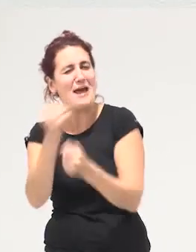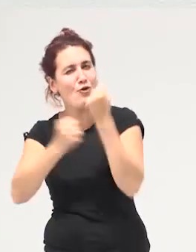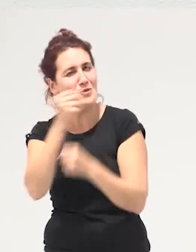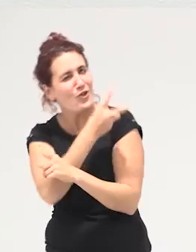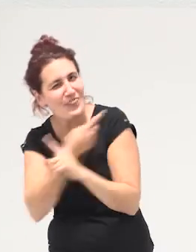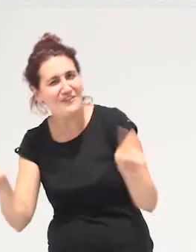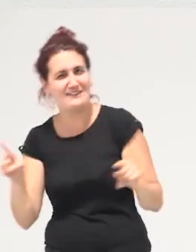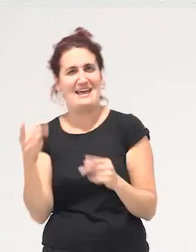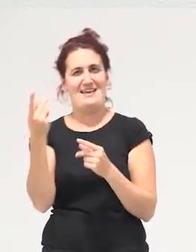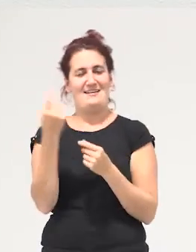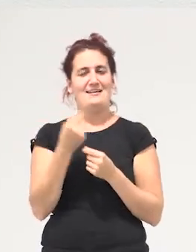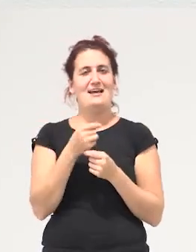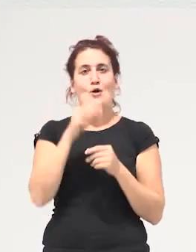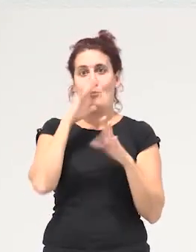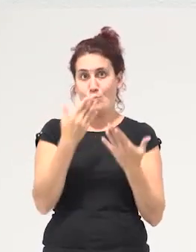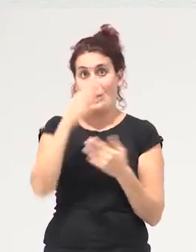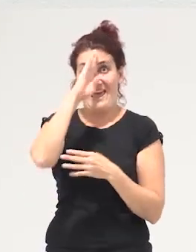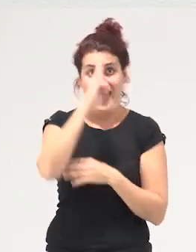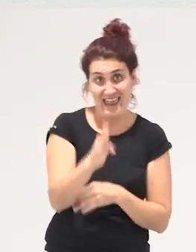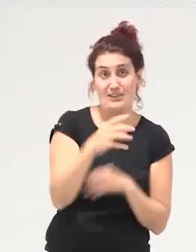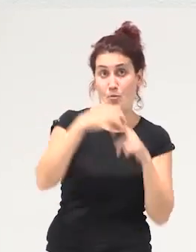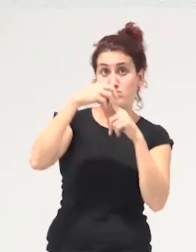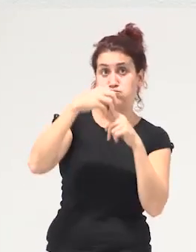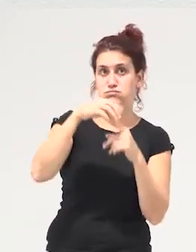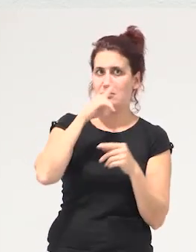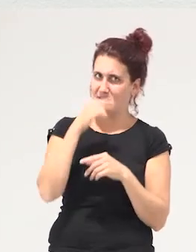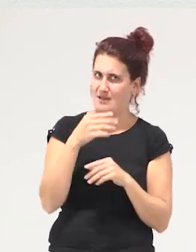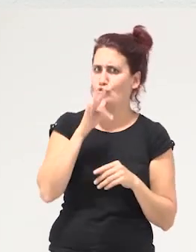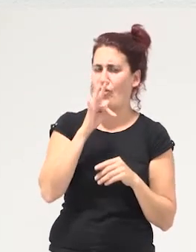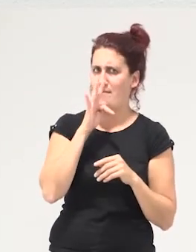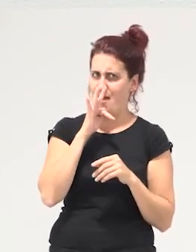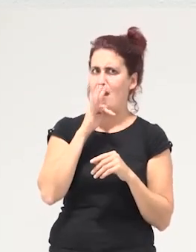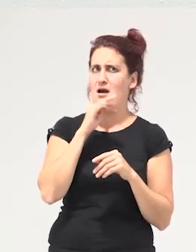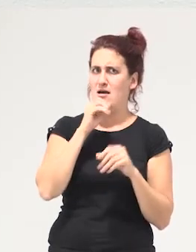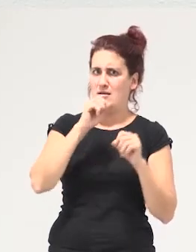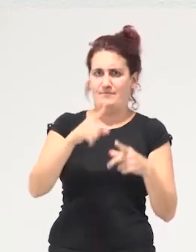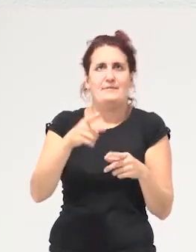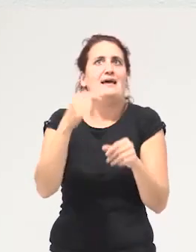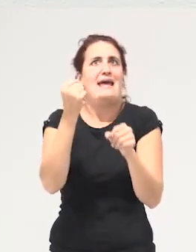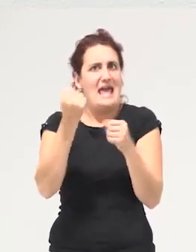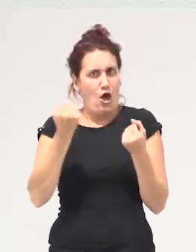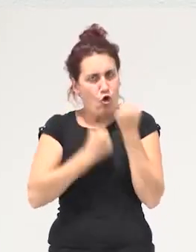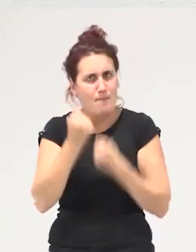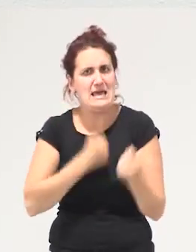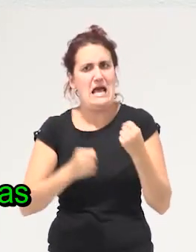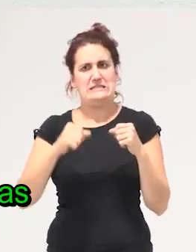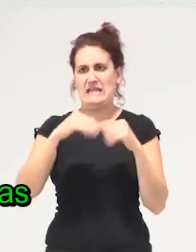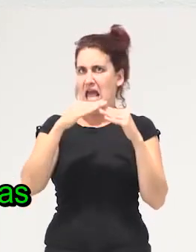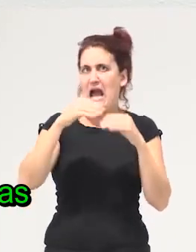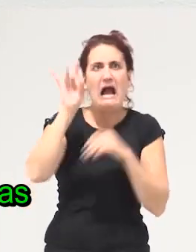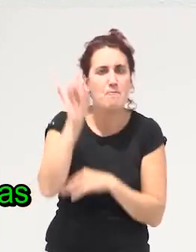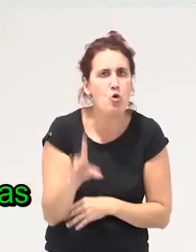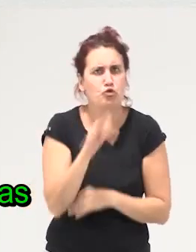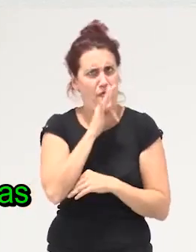capitalismo colonialista heteropatriarcal va destruyendo pero que todavía sobreviven economías campesinas economías populares entonces